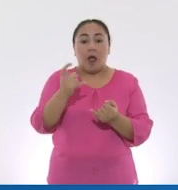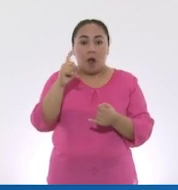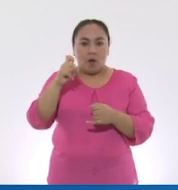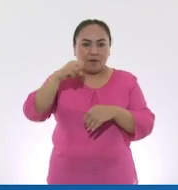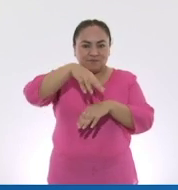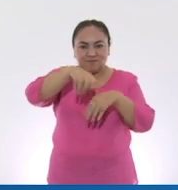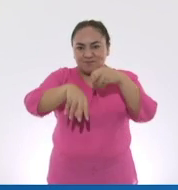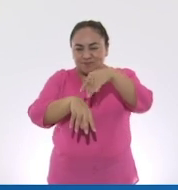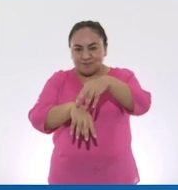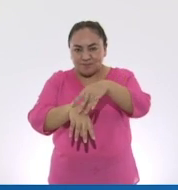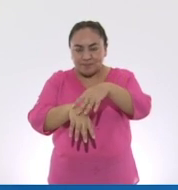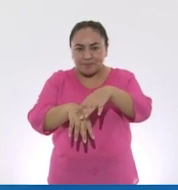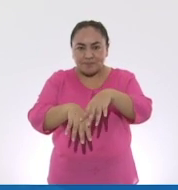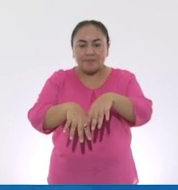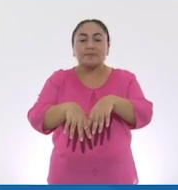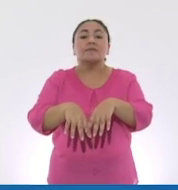manos.